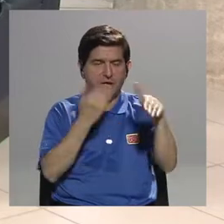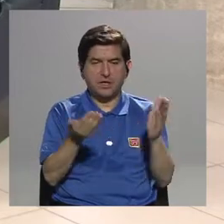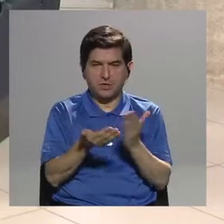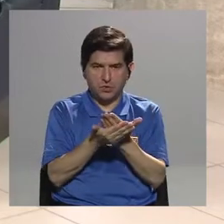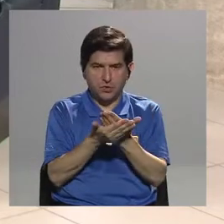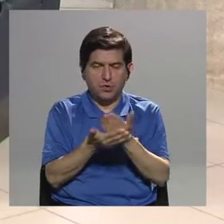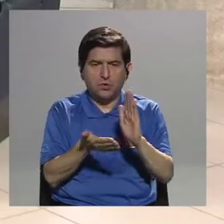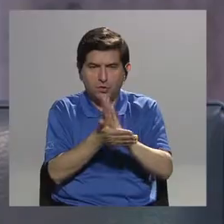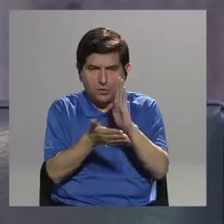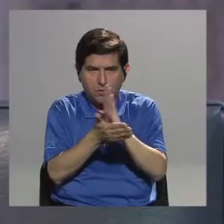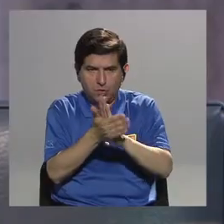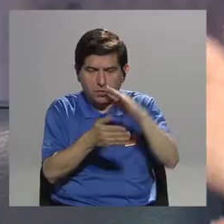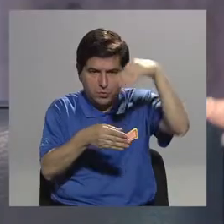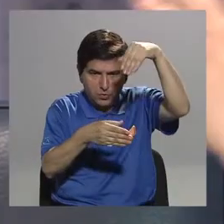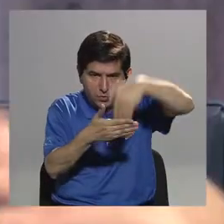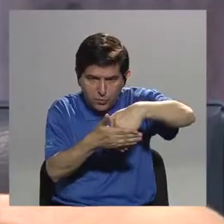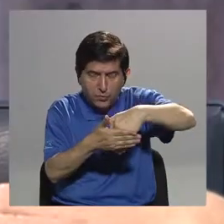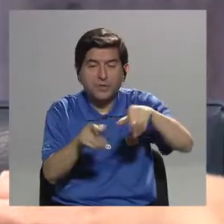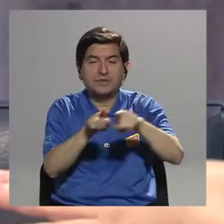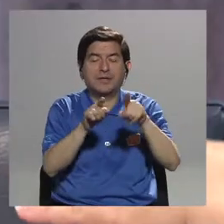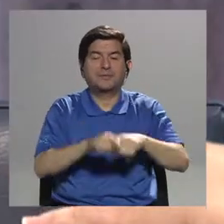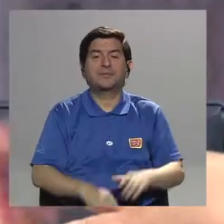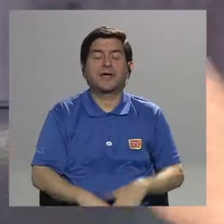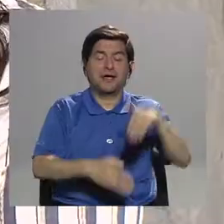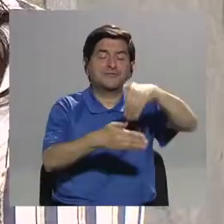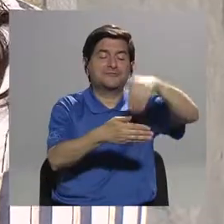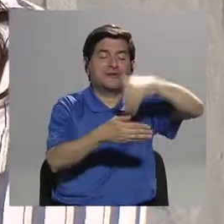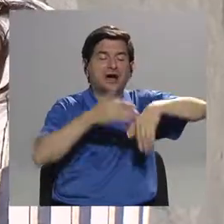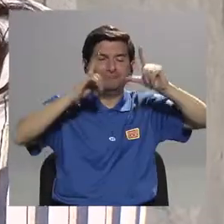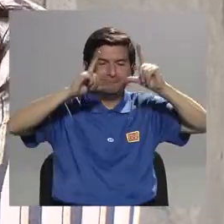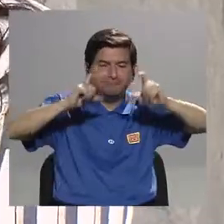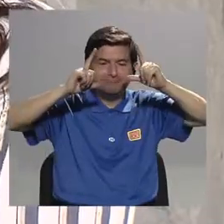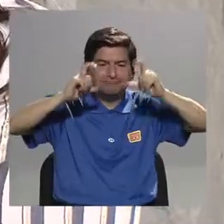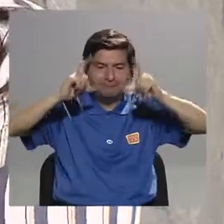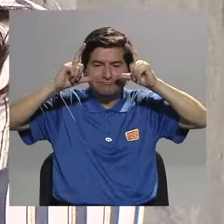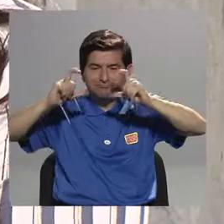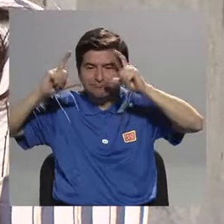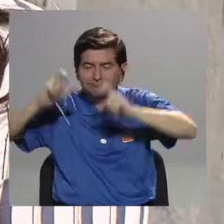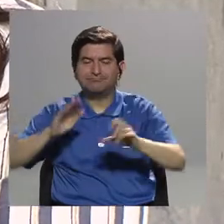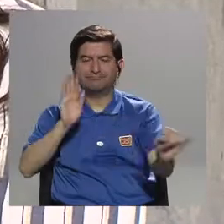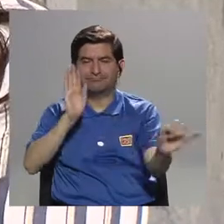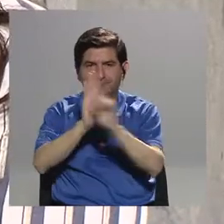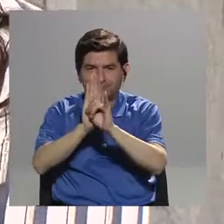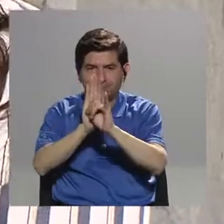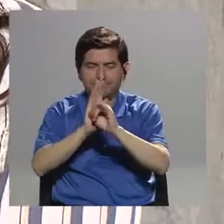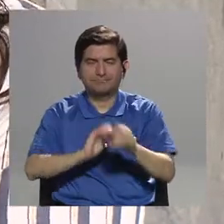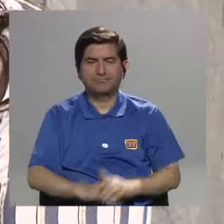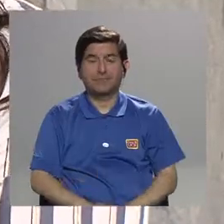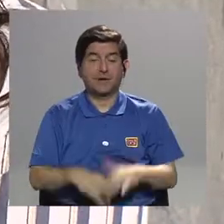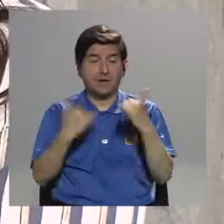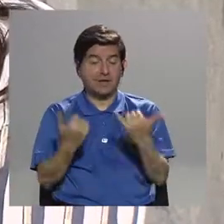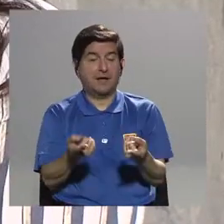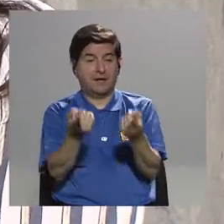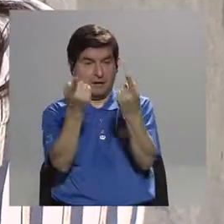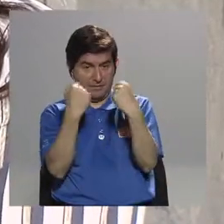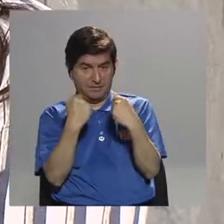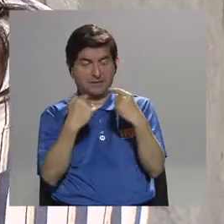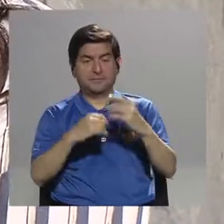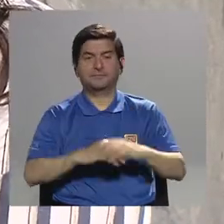Además se hace un registro fotográfico para poder tenerlo identificado apenas llegó.